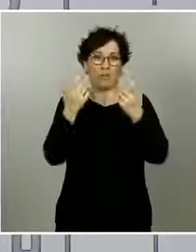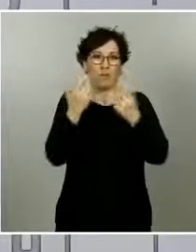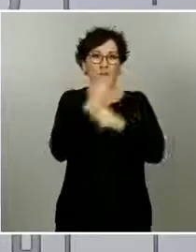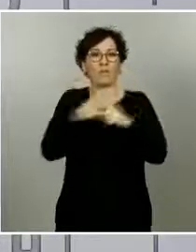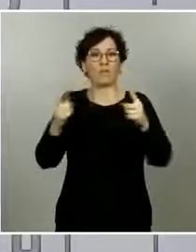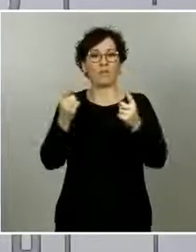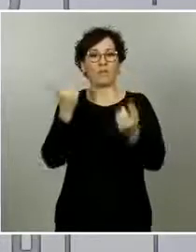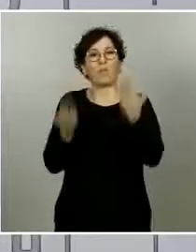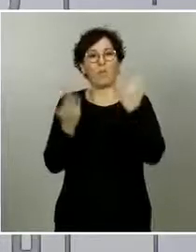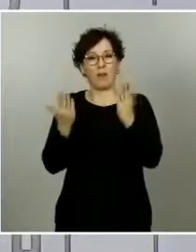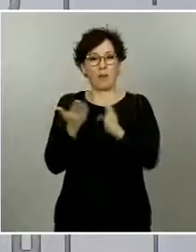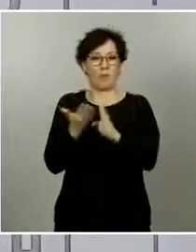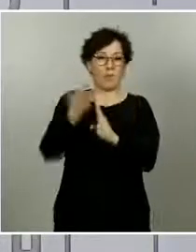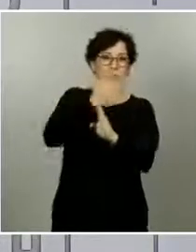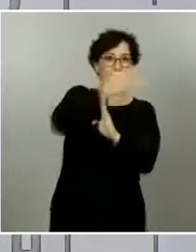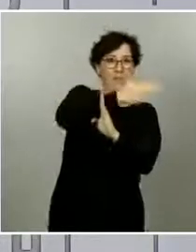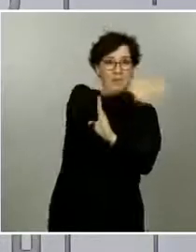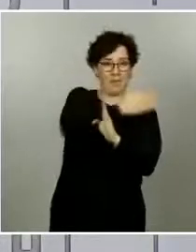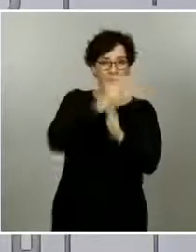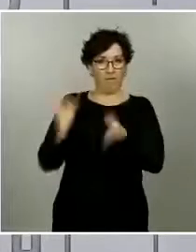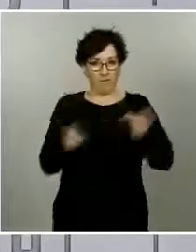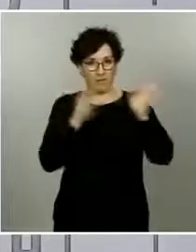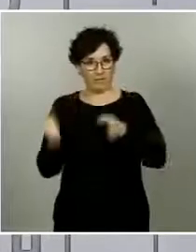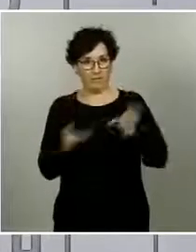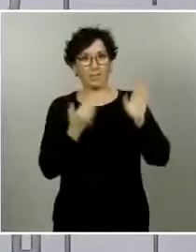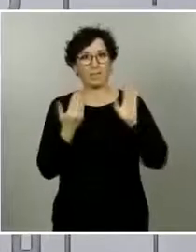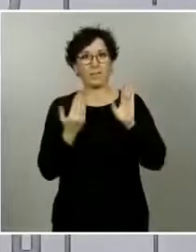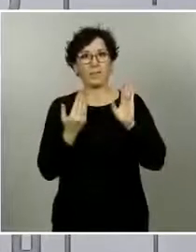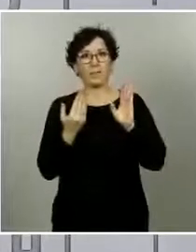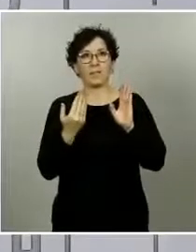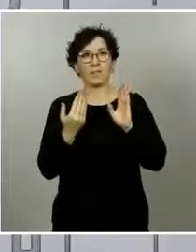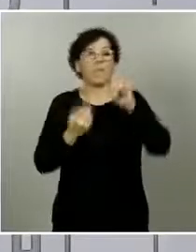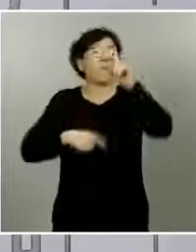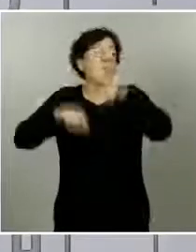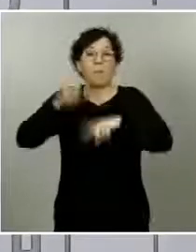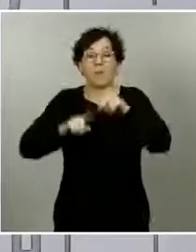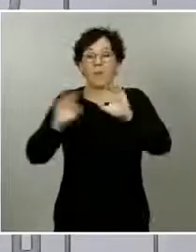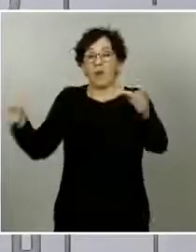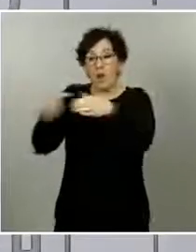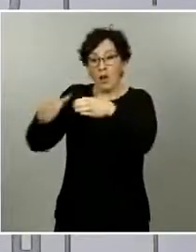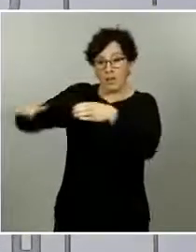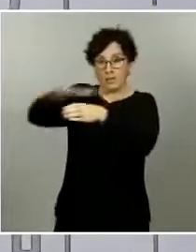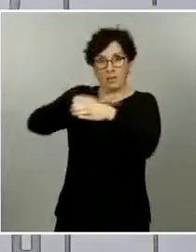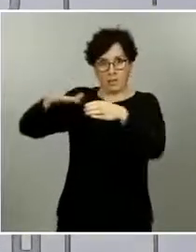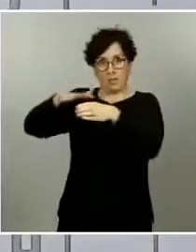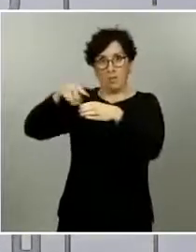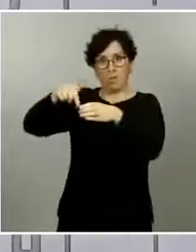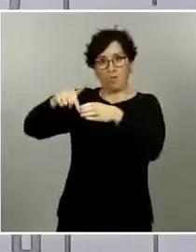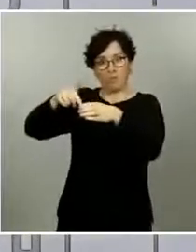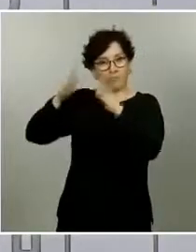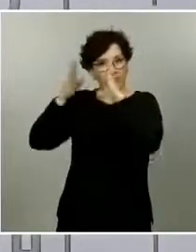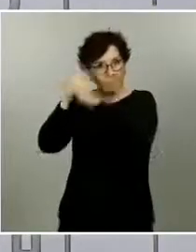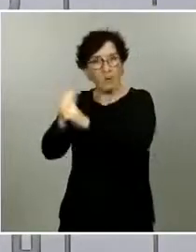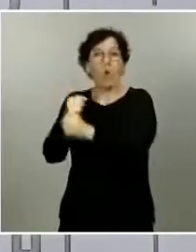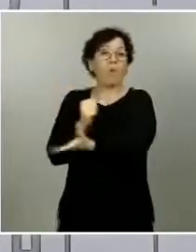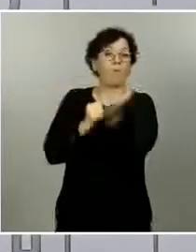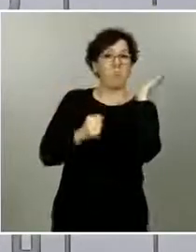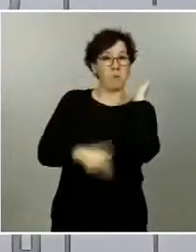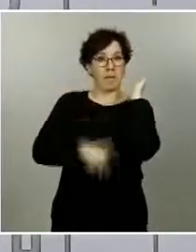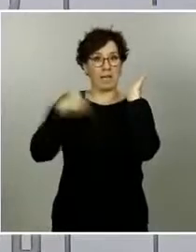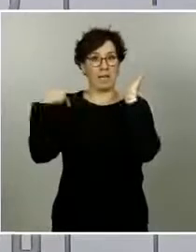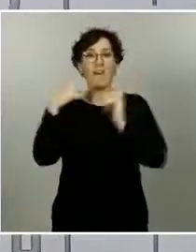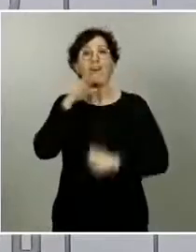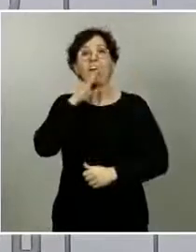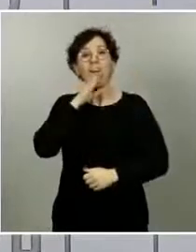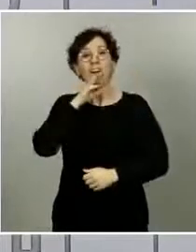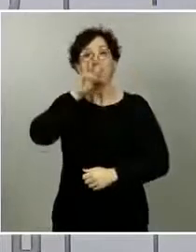con los periodos anteriores. Son casos, obviamente, pero mejor detectados que en los periodos anteriores, tanto en algunos colectivos de